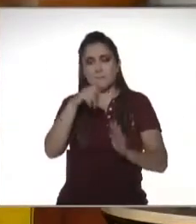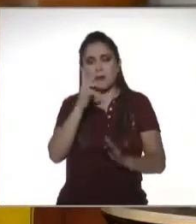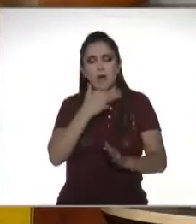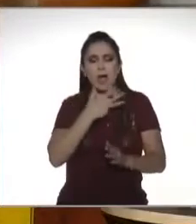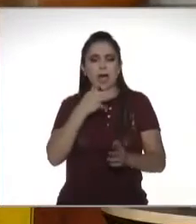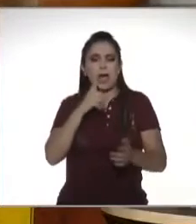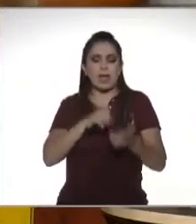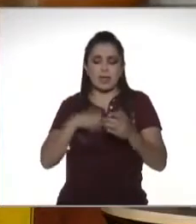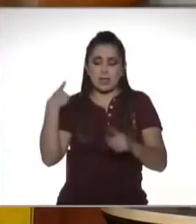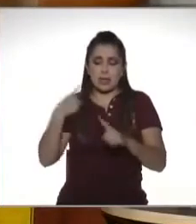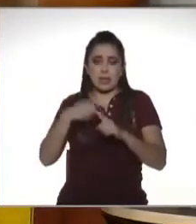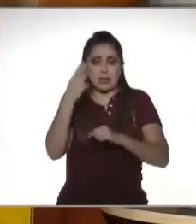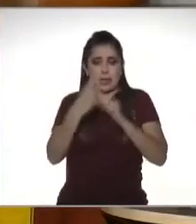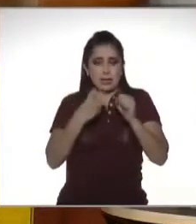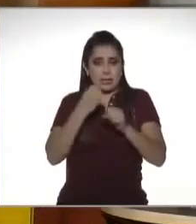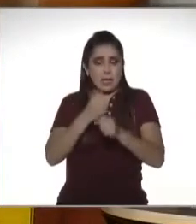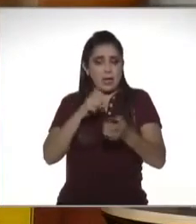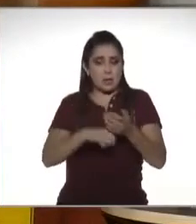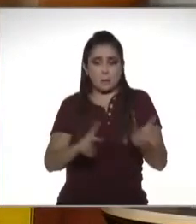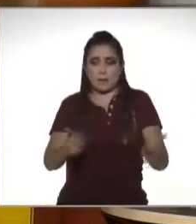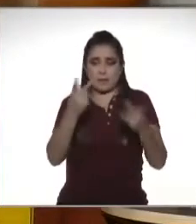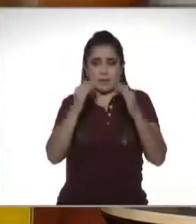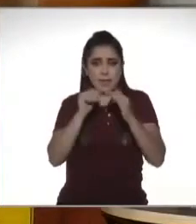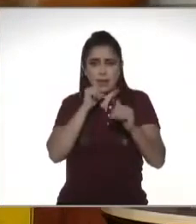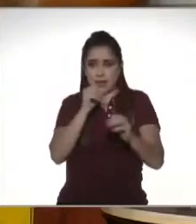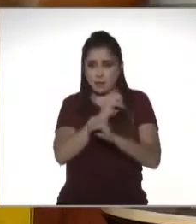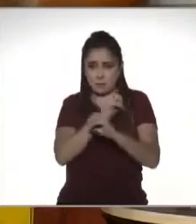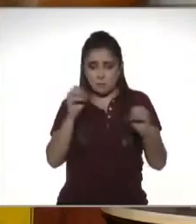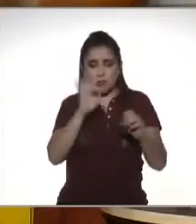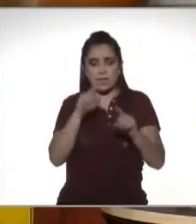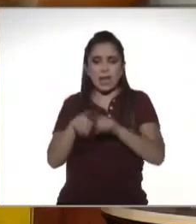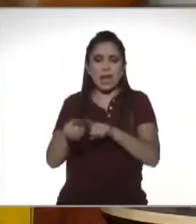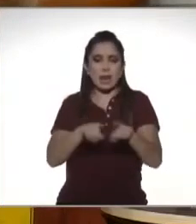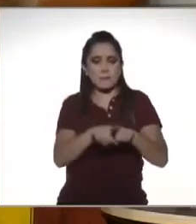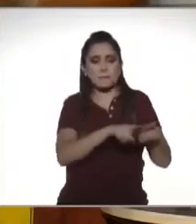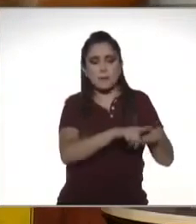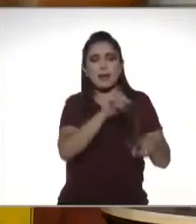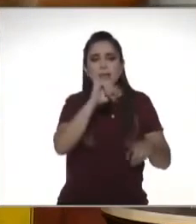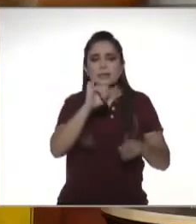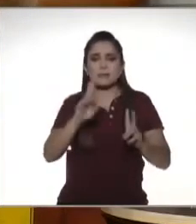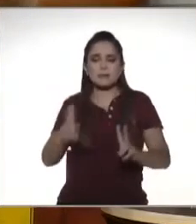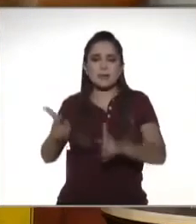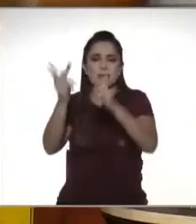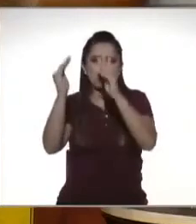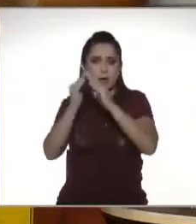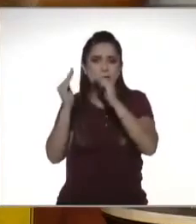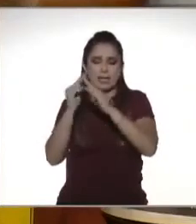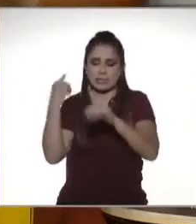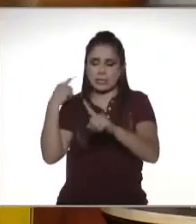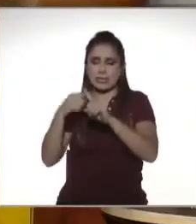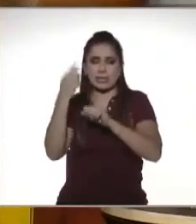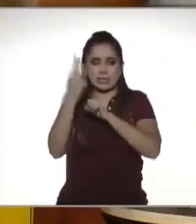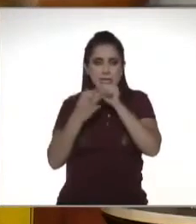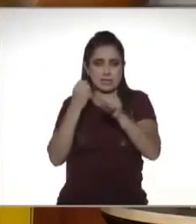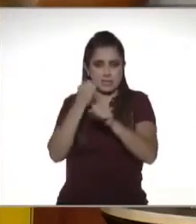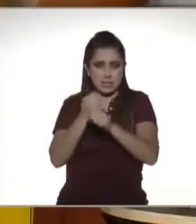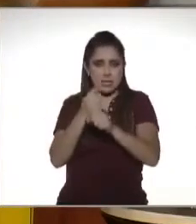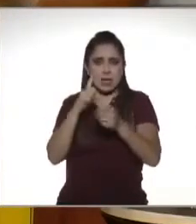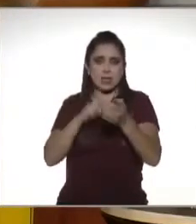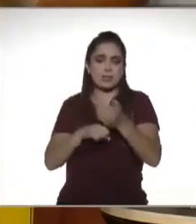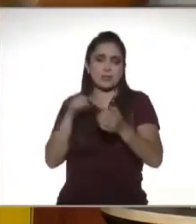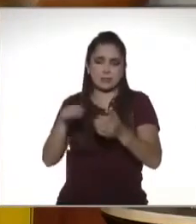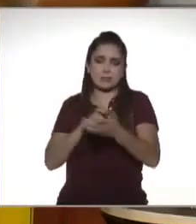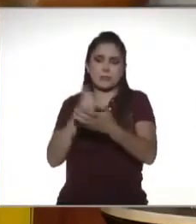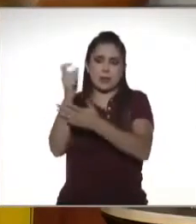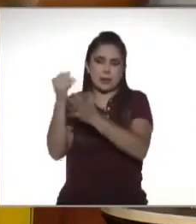si en los últimos tres años no se vendió ninguna casa a mejor alguno de los hermanos si vendió una casa en los últimos tres años y para él no habría exención